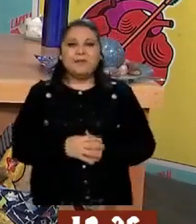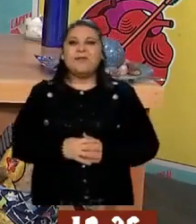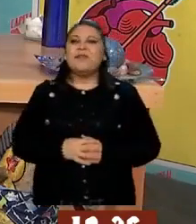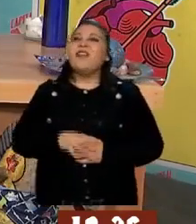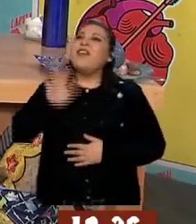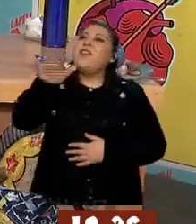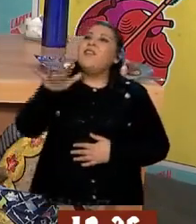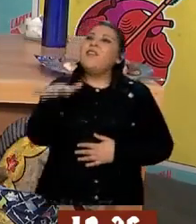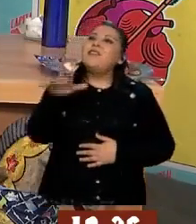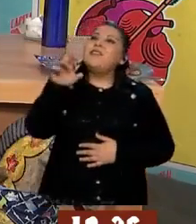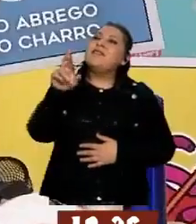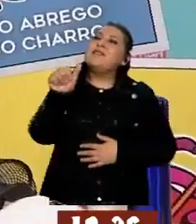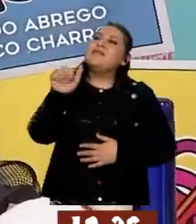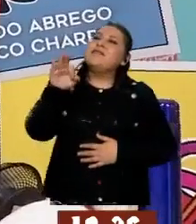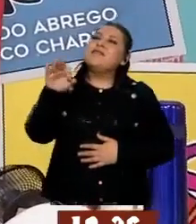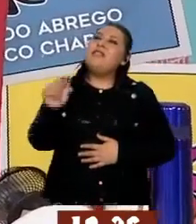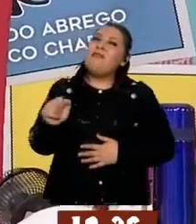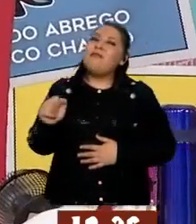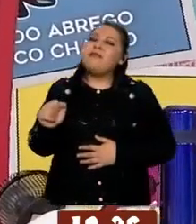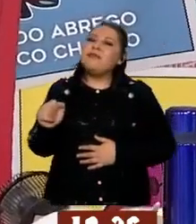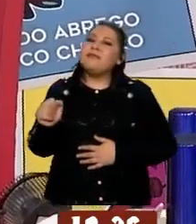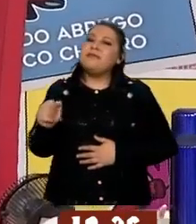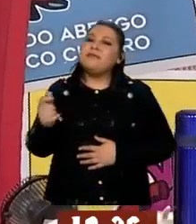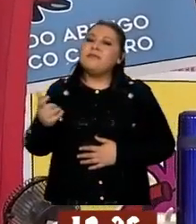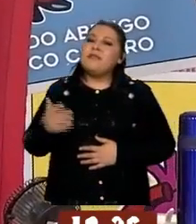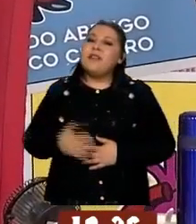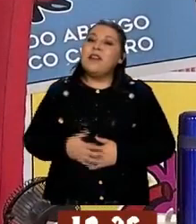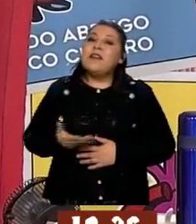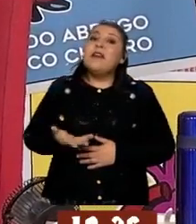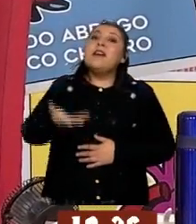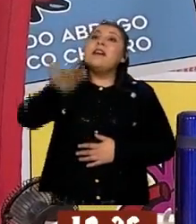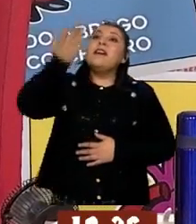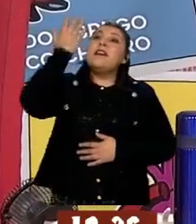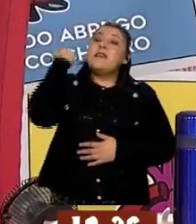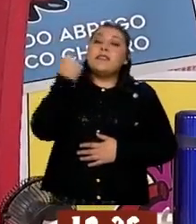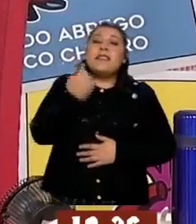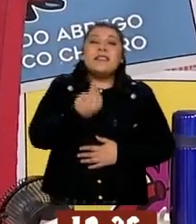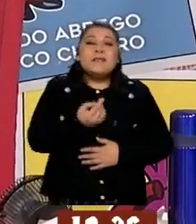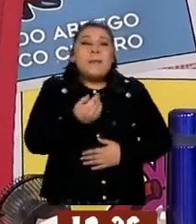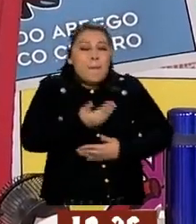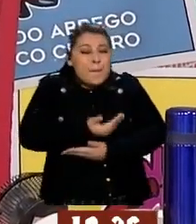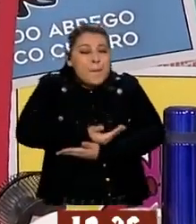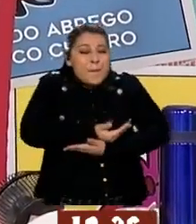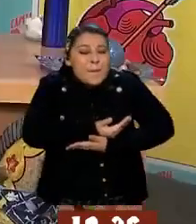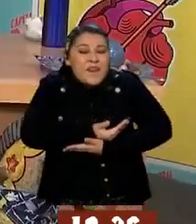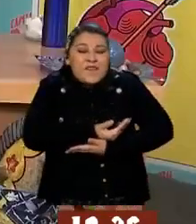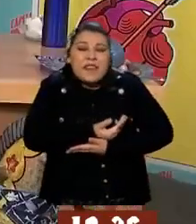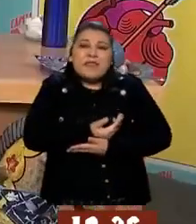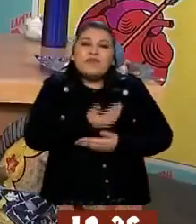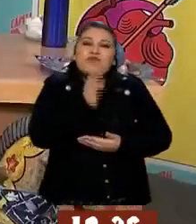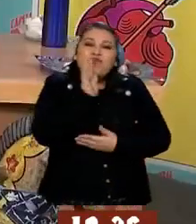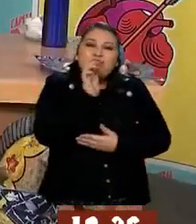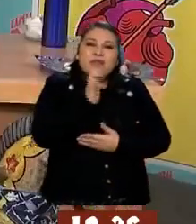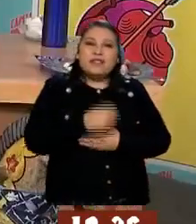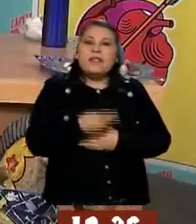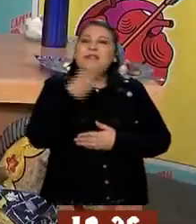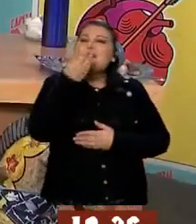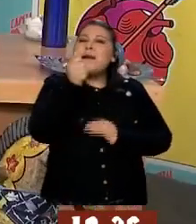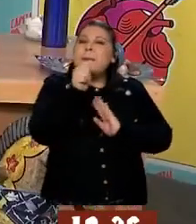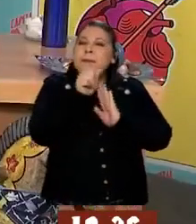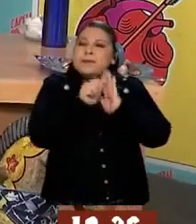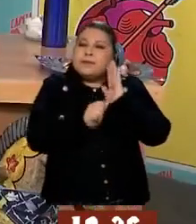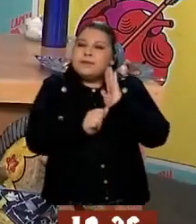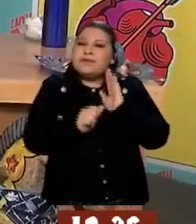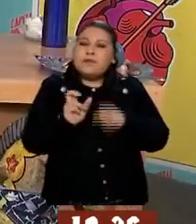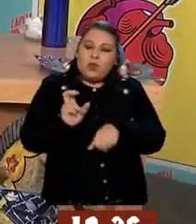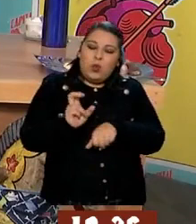Rafita. compañero, y antes, ¿qué tal que se le daba el huevito crudo al bebé a los tres meses? La carne tártara. Cállese. No, no, no, para